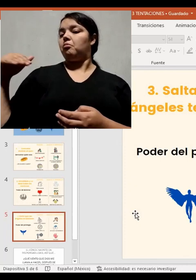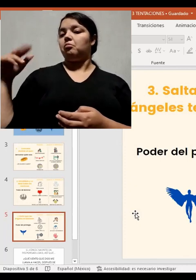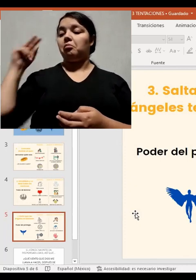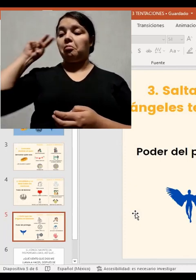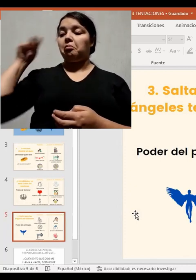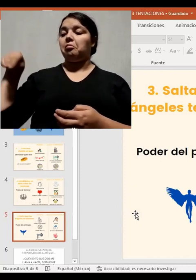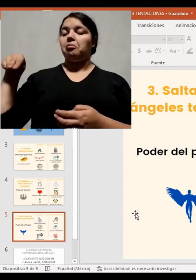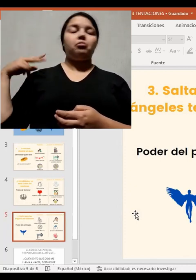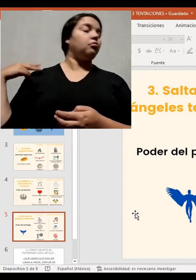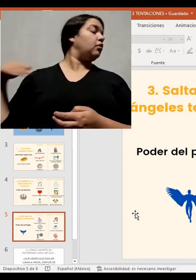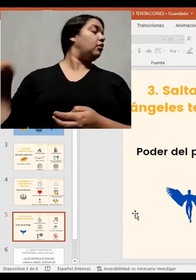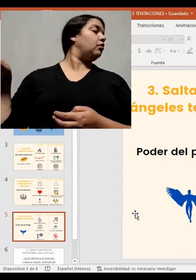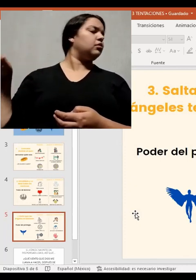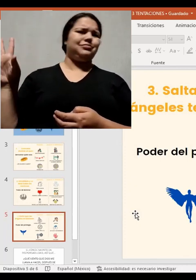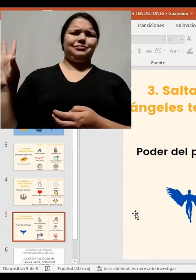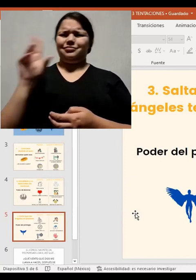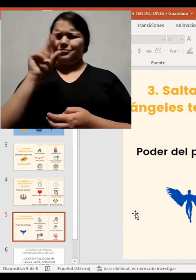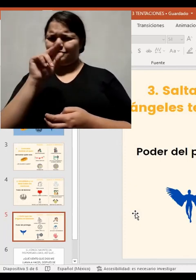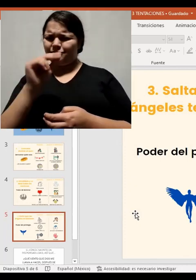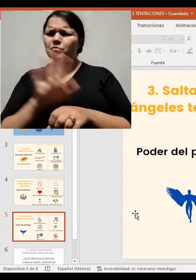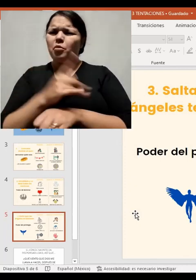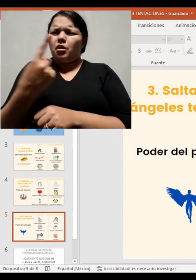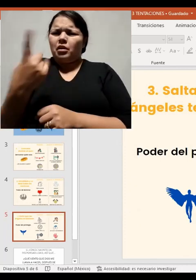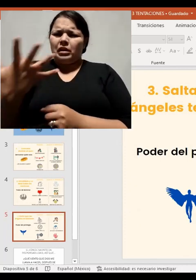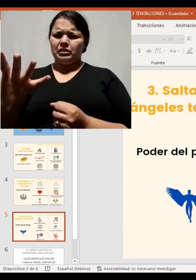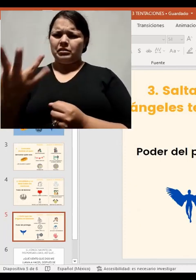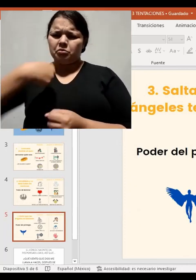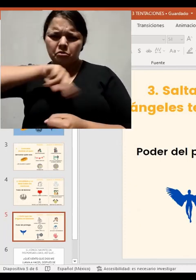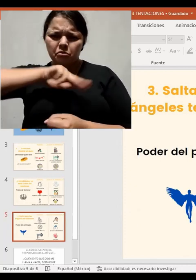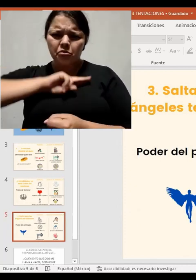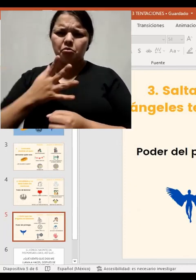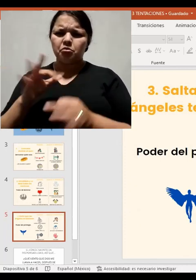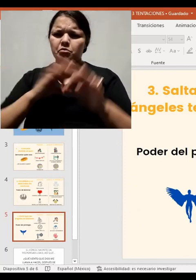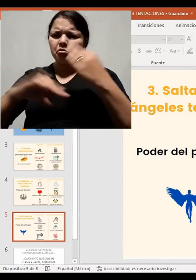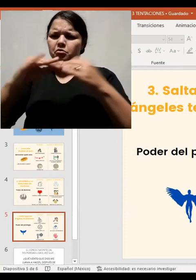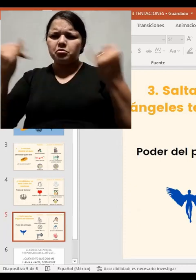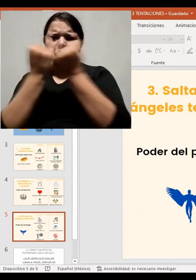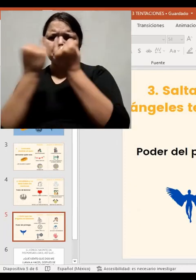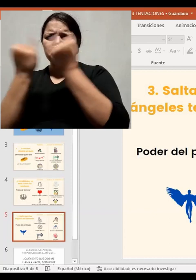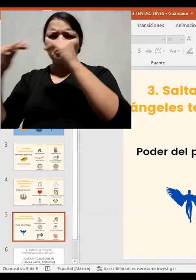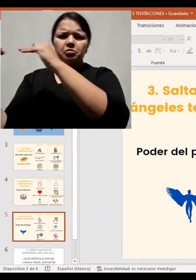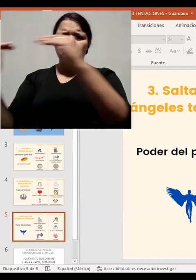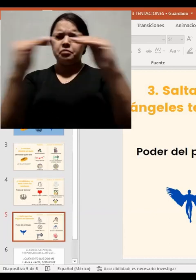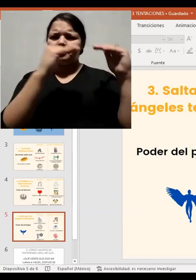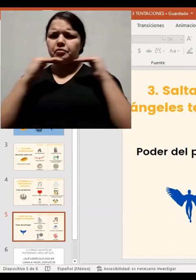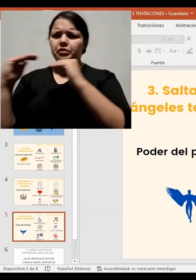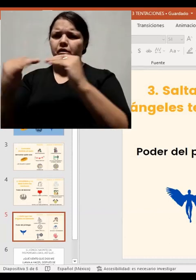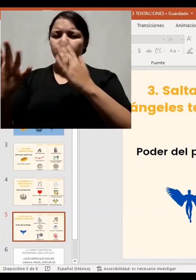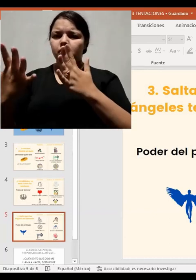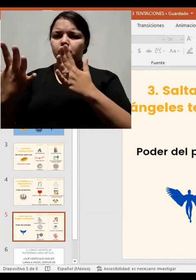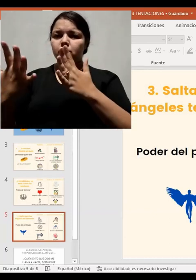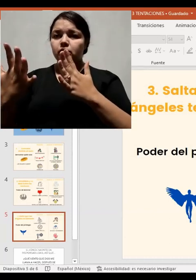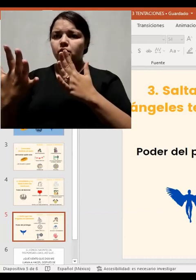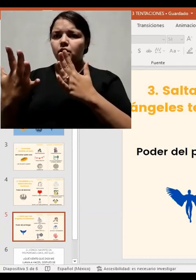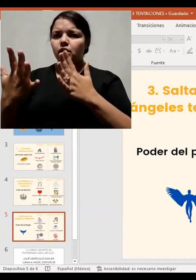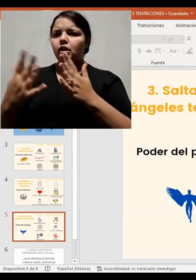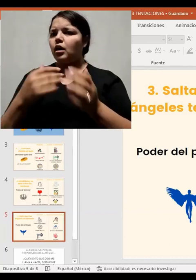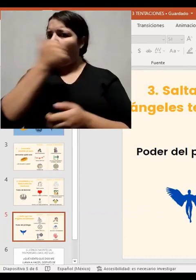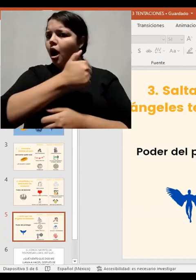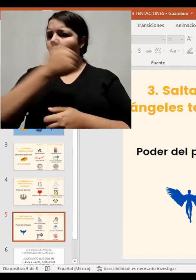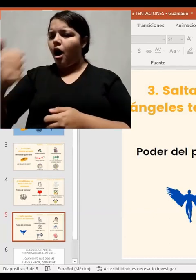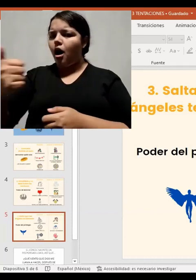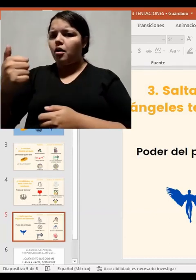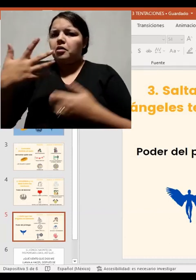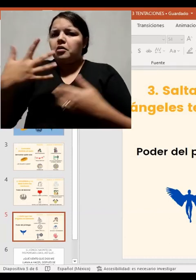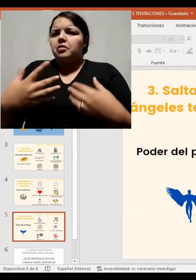Entonces, el vernos superiores por eso es un problema. Empatía es entender que el otro ha vivido cosas y,